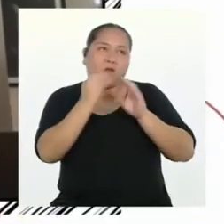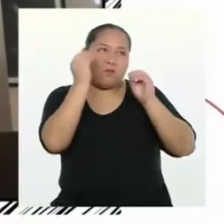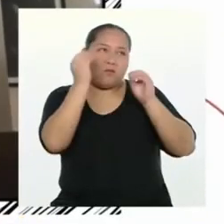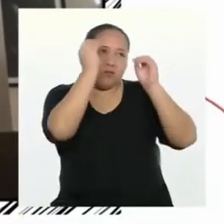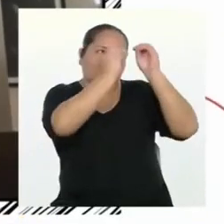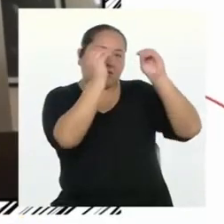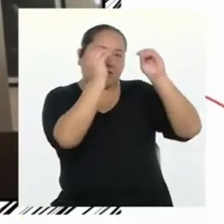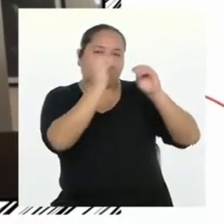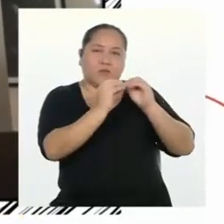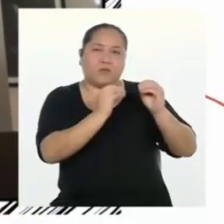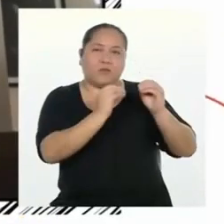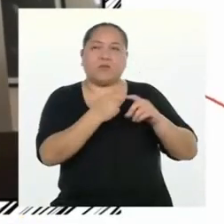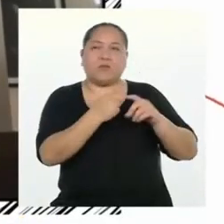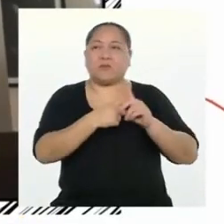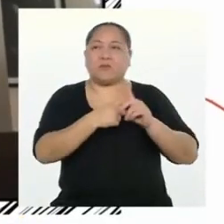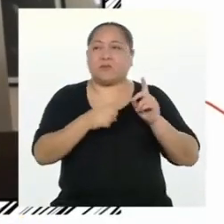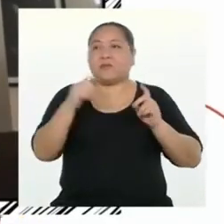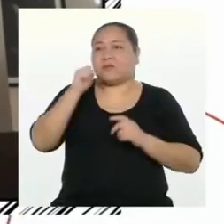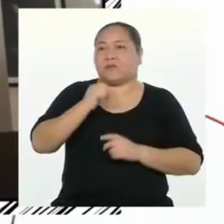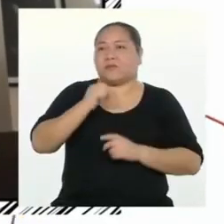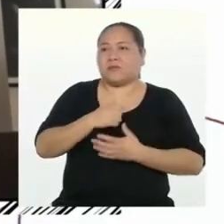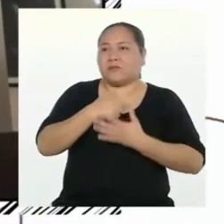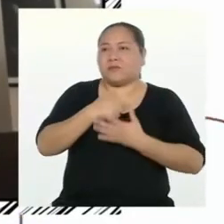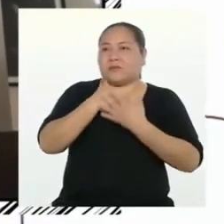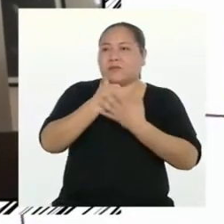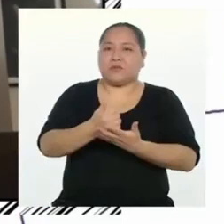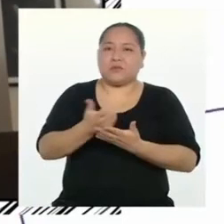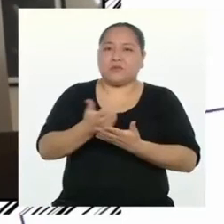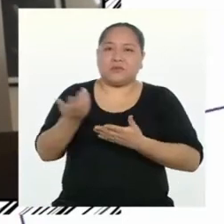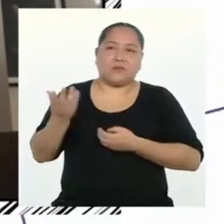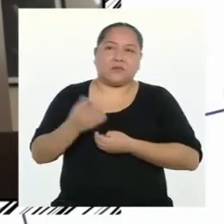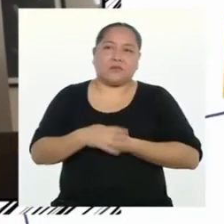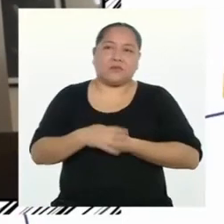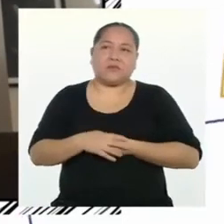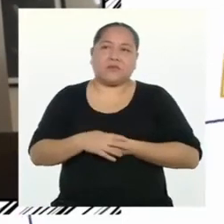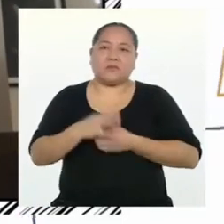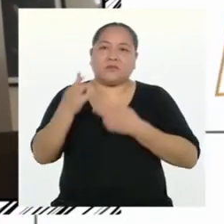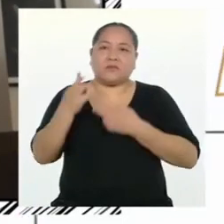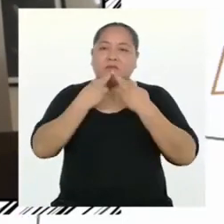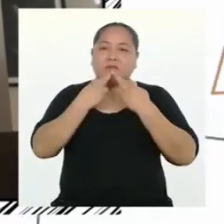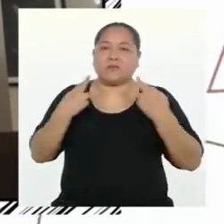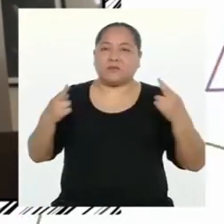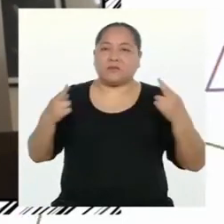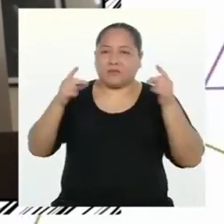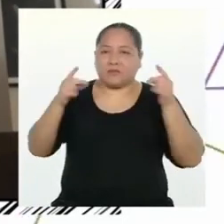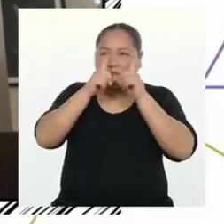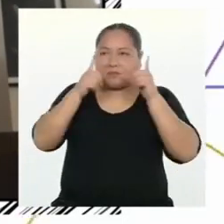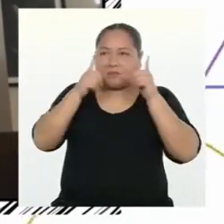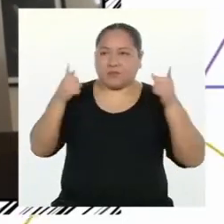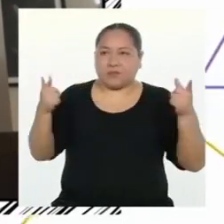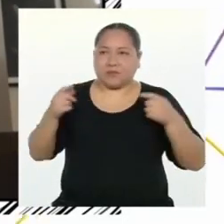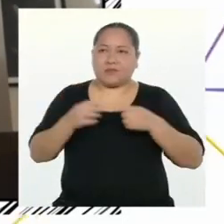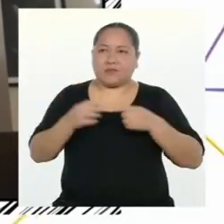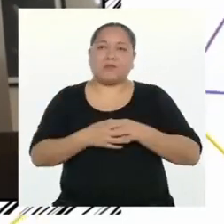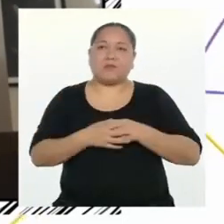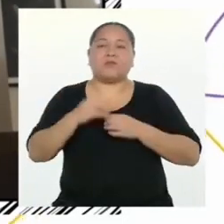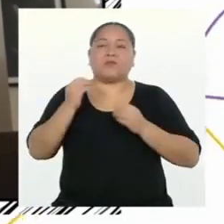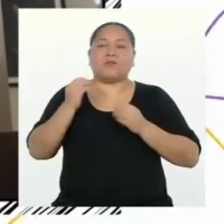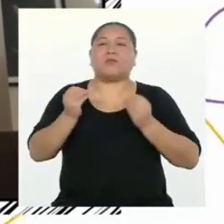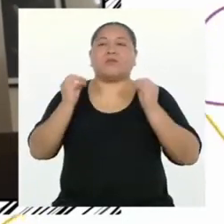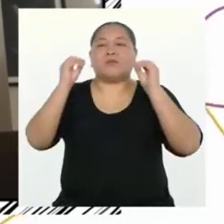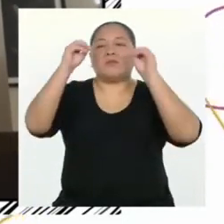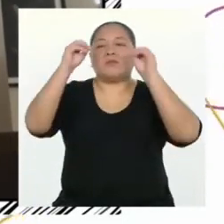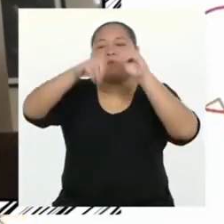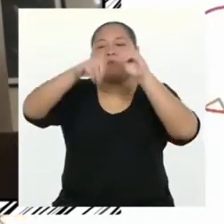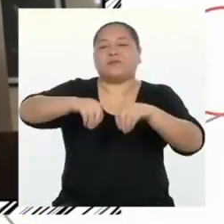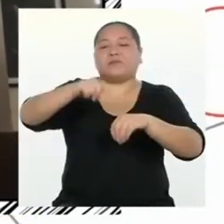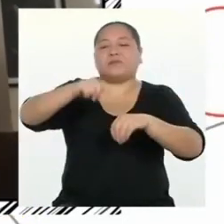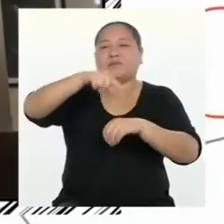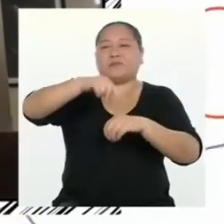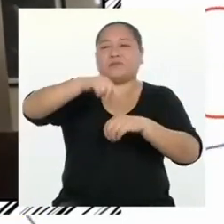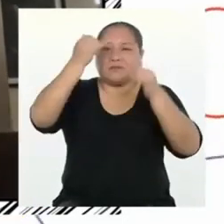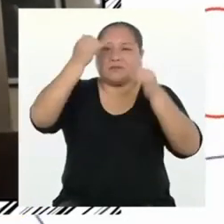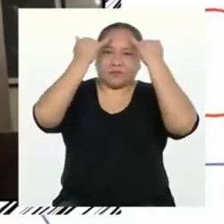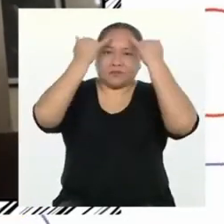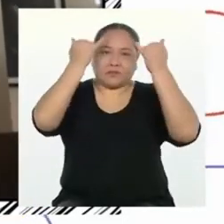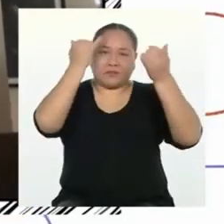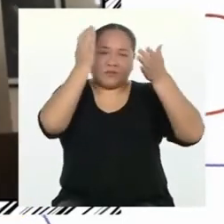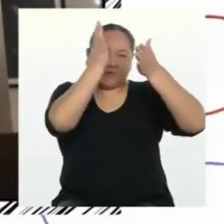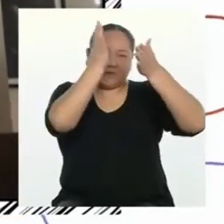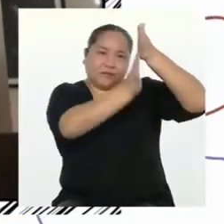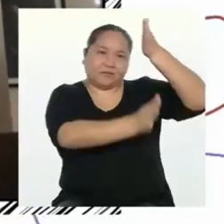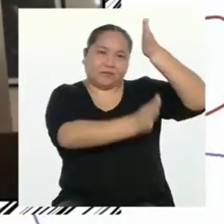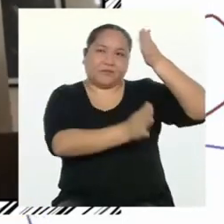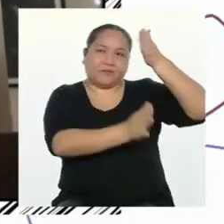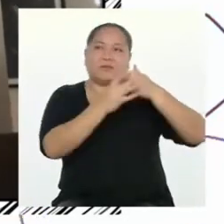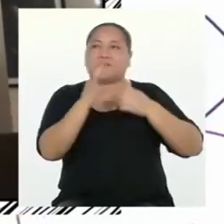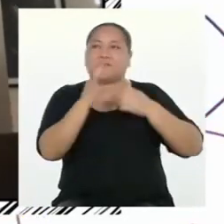un eslogan, pero sí nos podemos valer de estos recursos literarios para darle ese toque a nuestro eslogan.